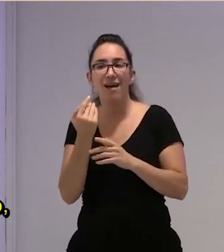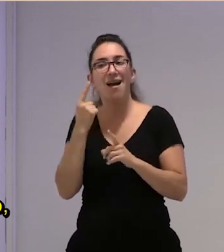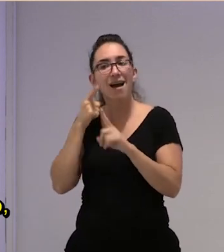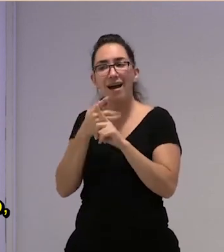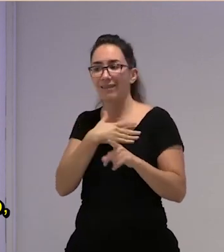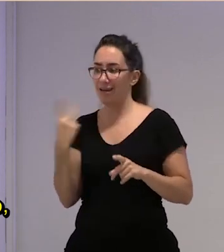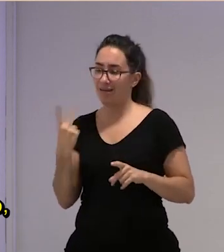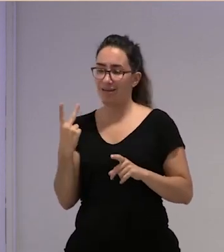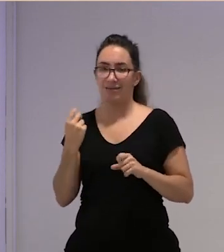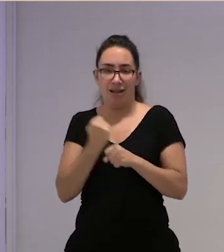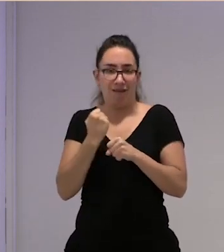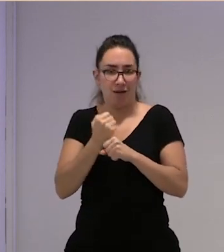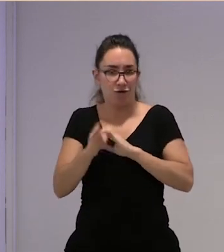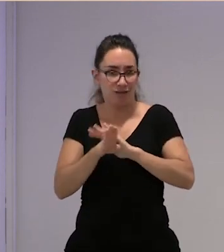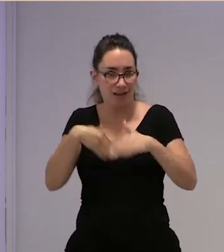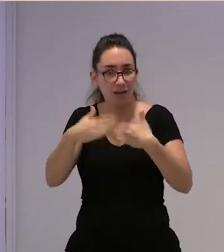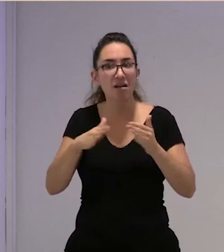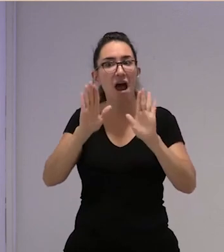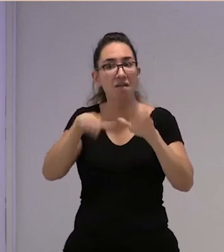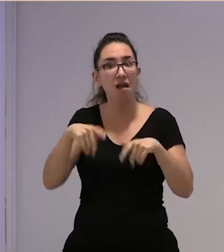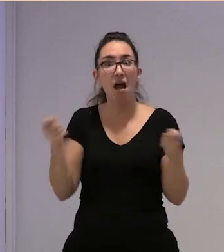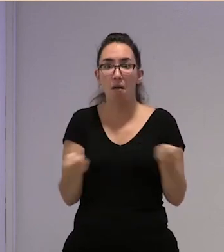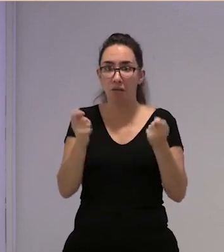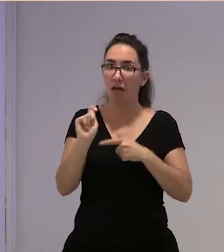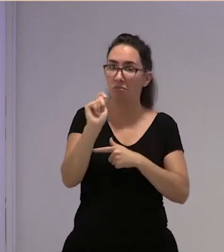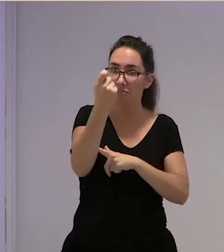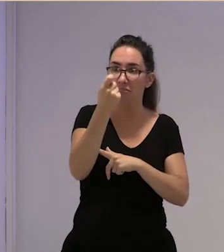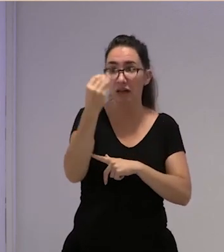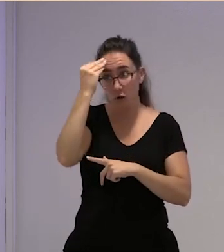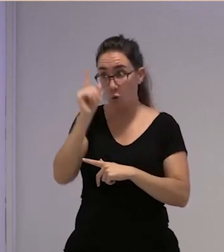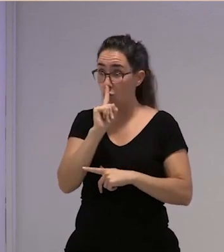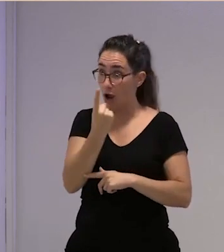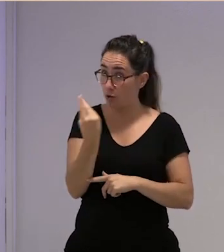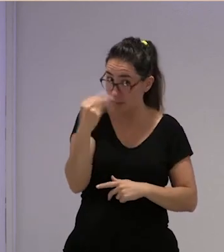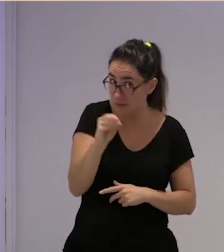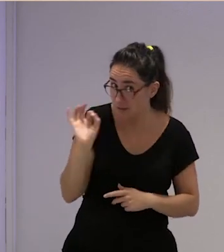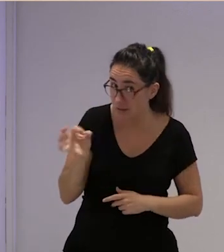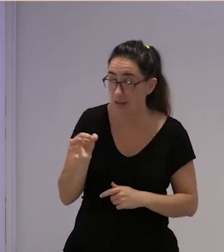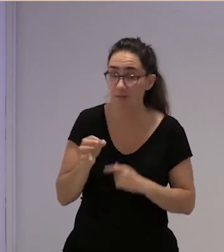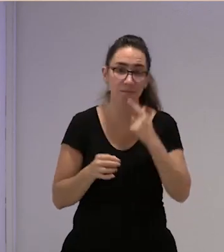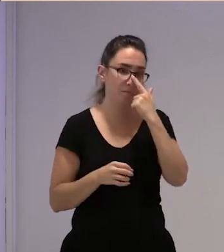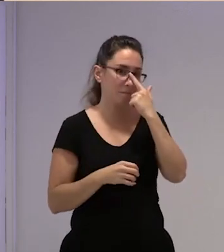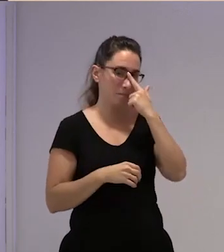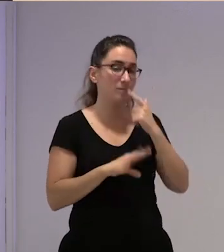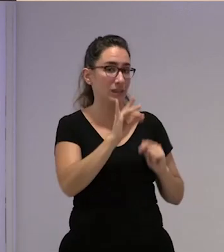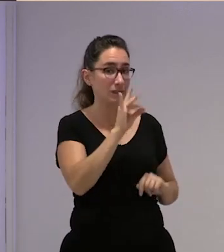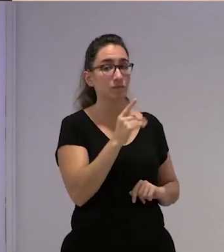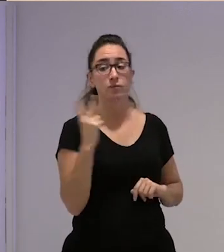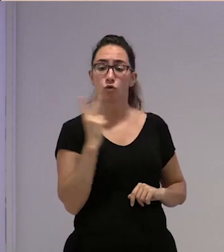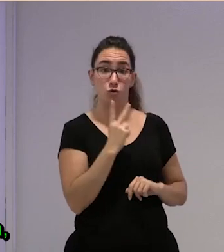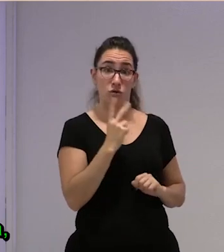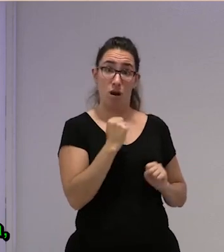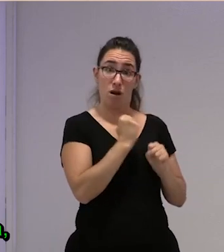este trabajo y la campaña ha bien y os habéis garantizado poder seguir creo que un año un año esta labor que estamos haciendo